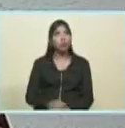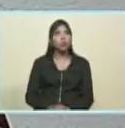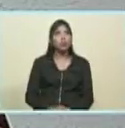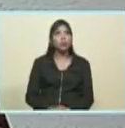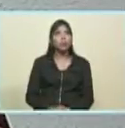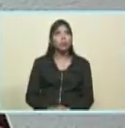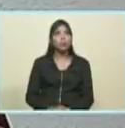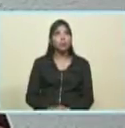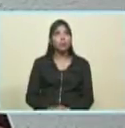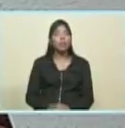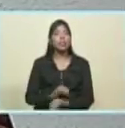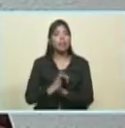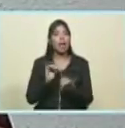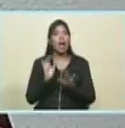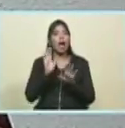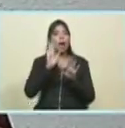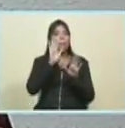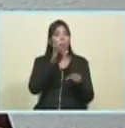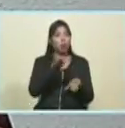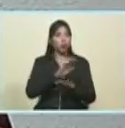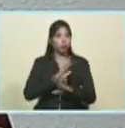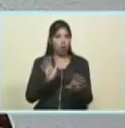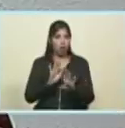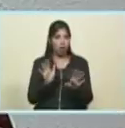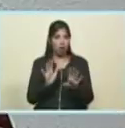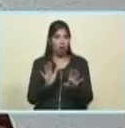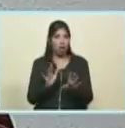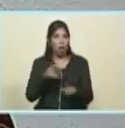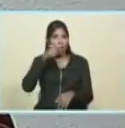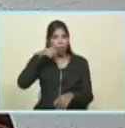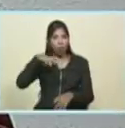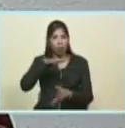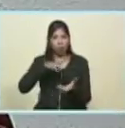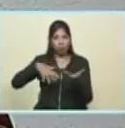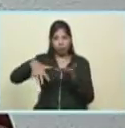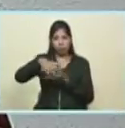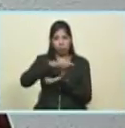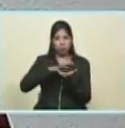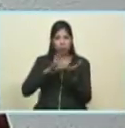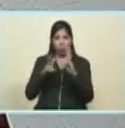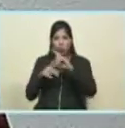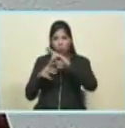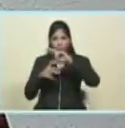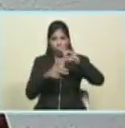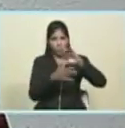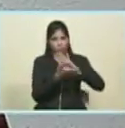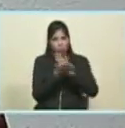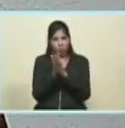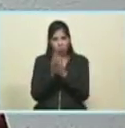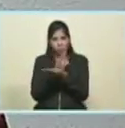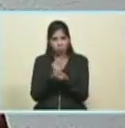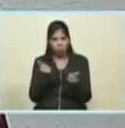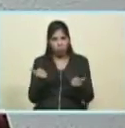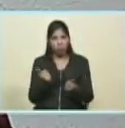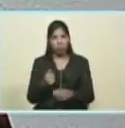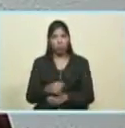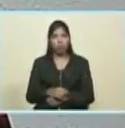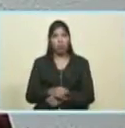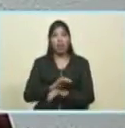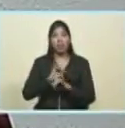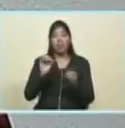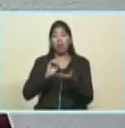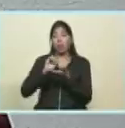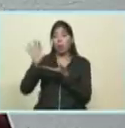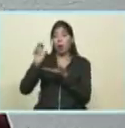internacionalista de apoyo a los pueblos también afectados y logramos interponer ...y transportar